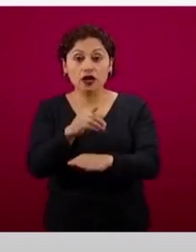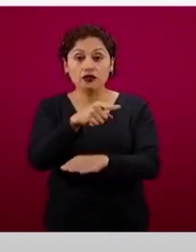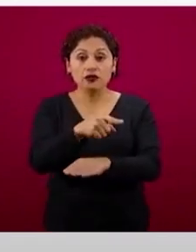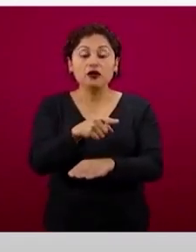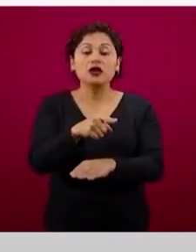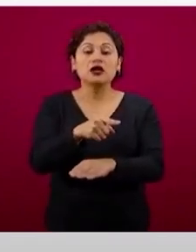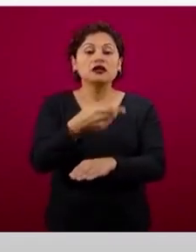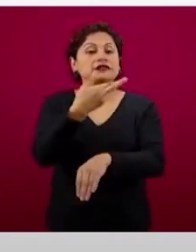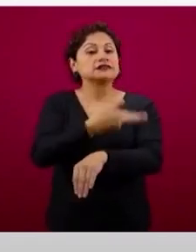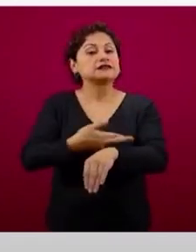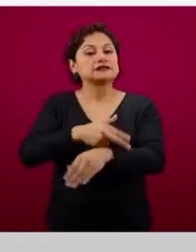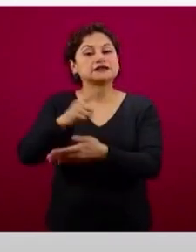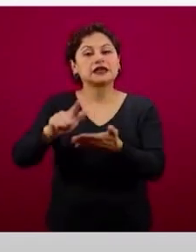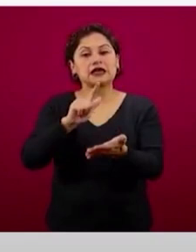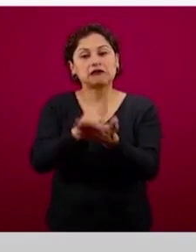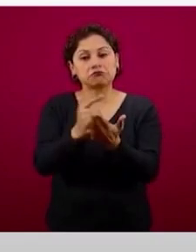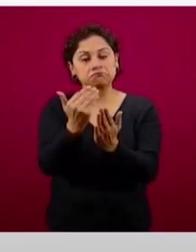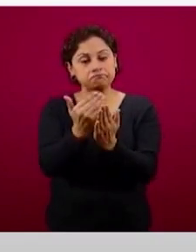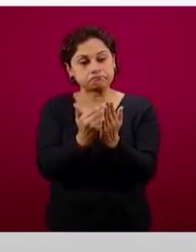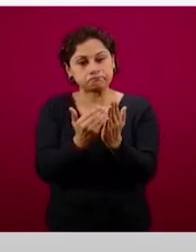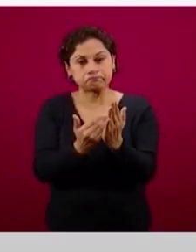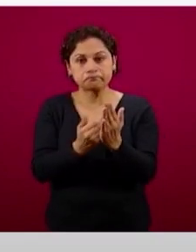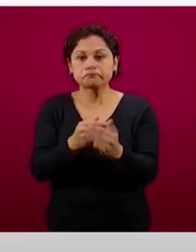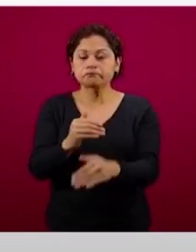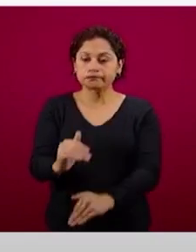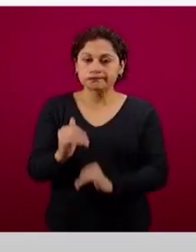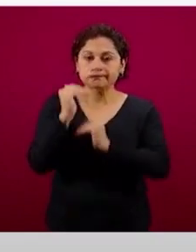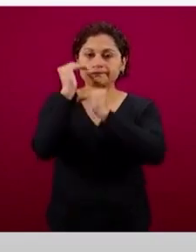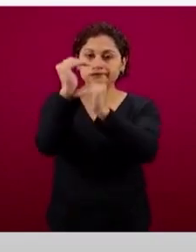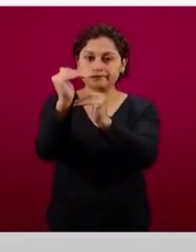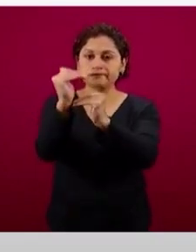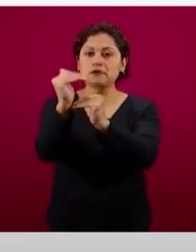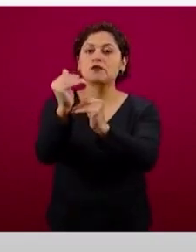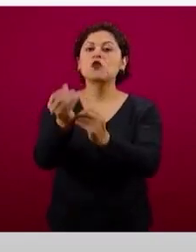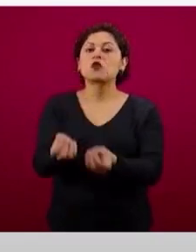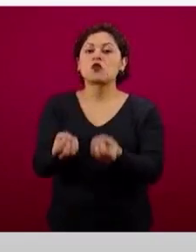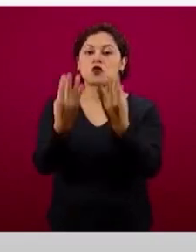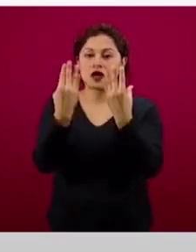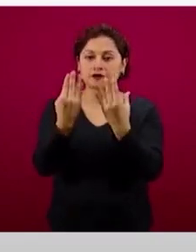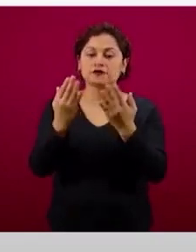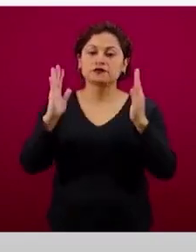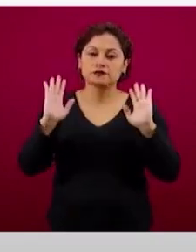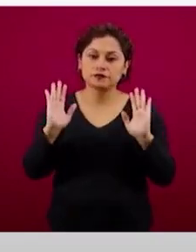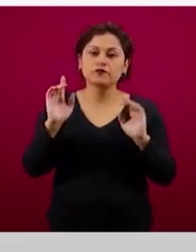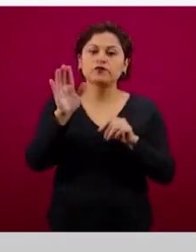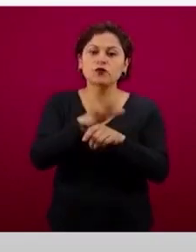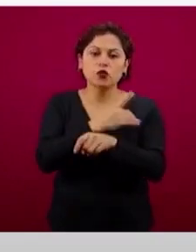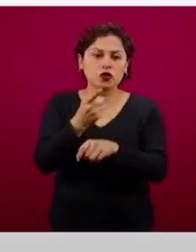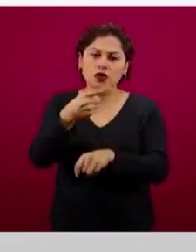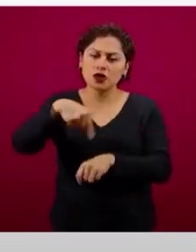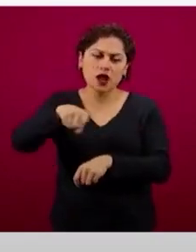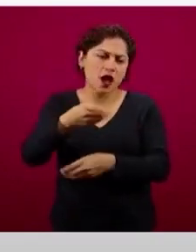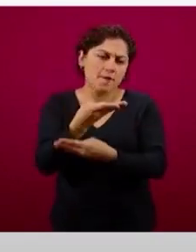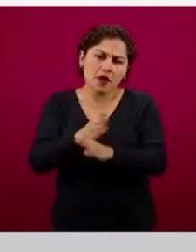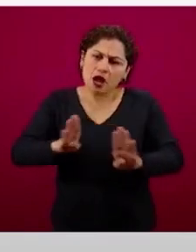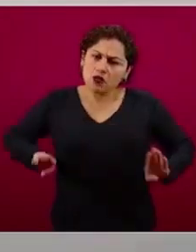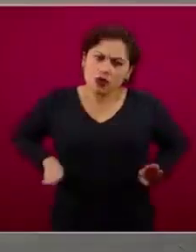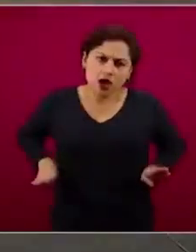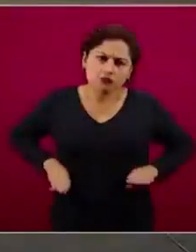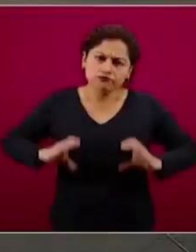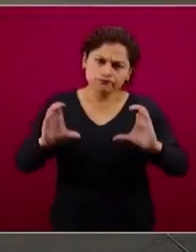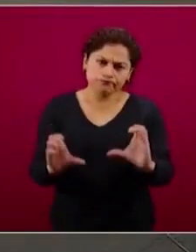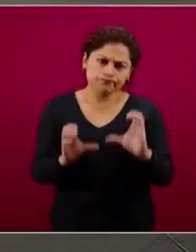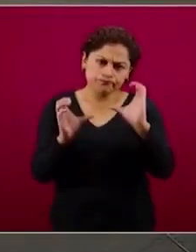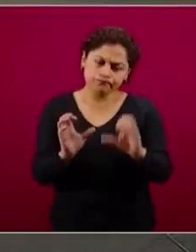y saldo que pueden mantener a lo largo del mes. comentábamos que tienen que ver con temas de lavado de dinero, porque usualmente se refiere a